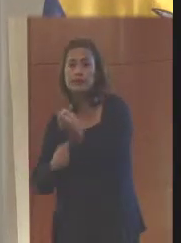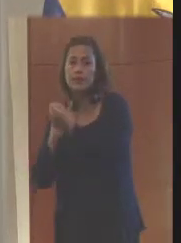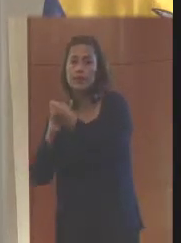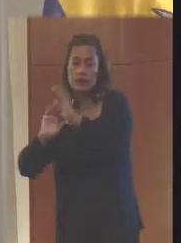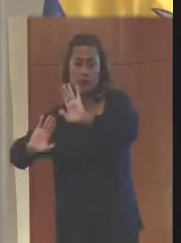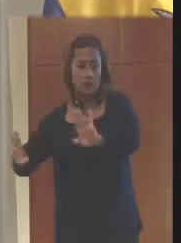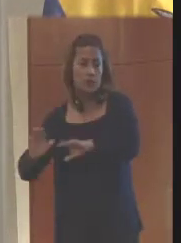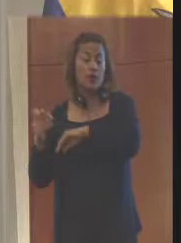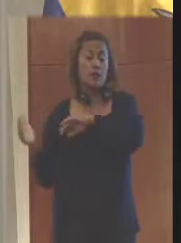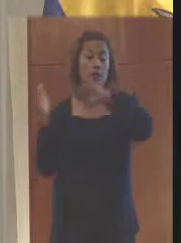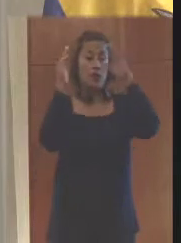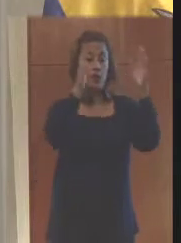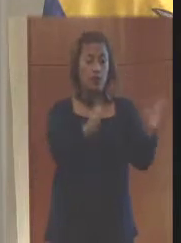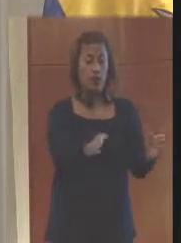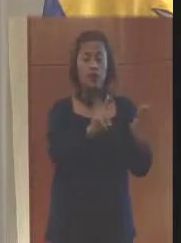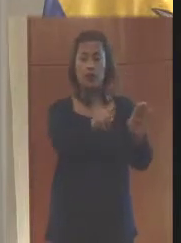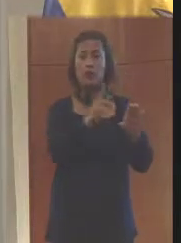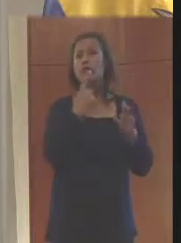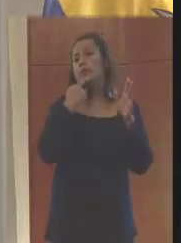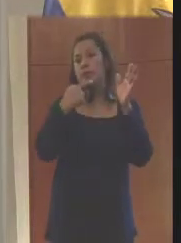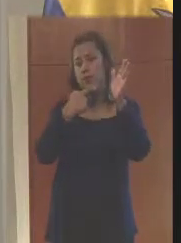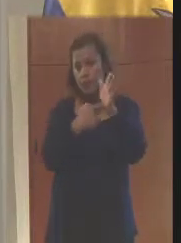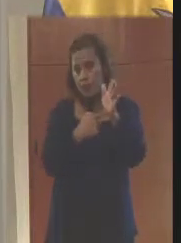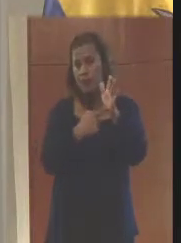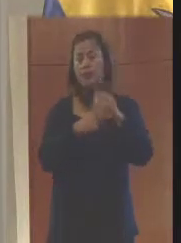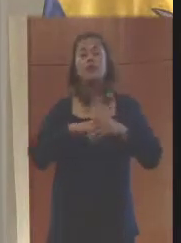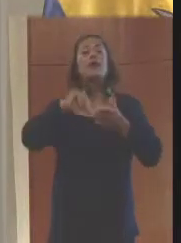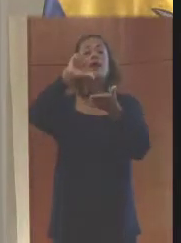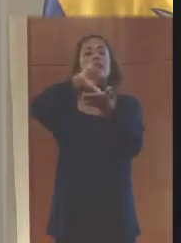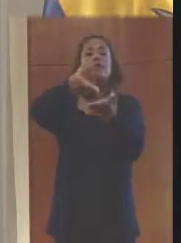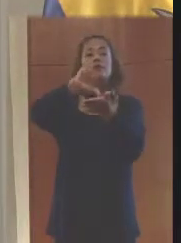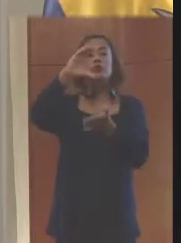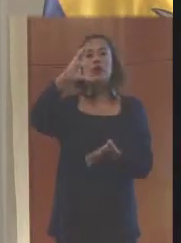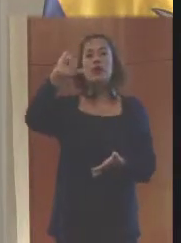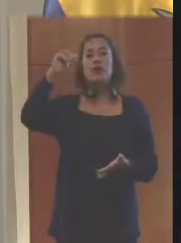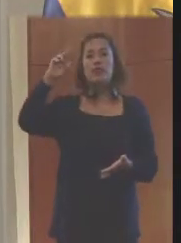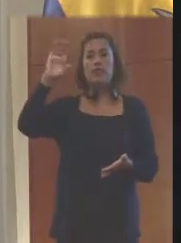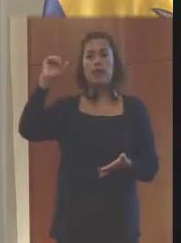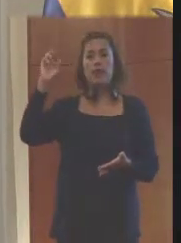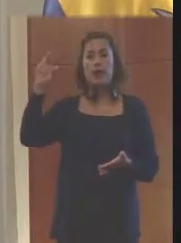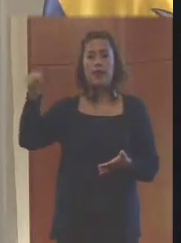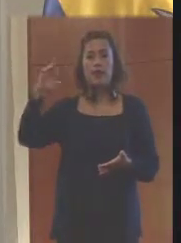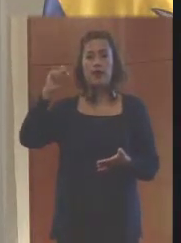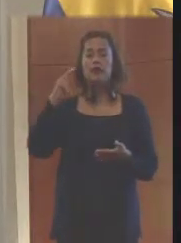concentrado en la comunidad y trabajado con la comunidad. Y un ejemplo es en Cartagena.